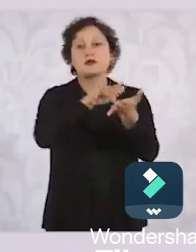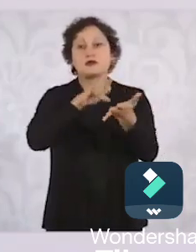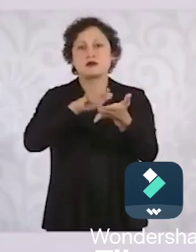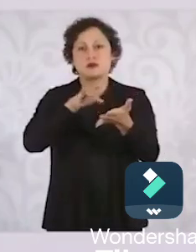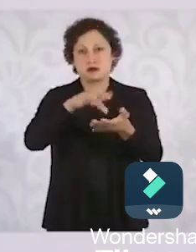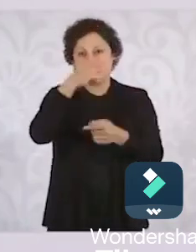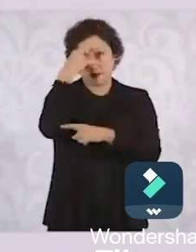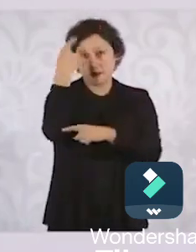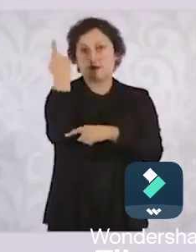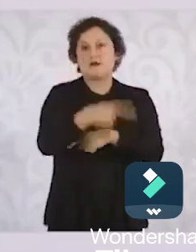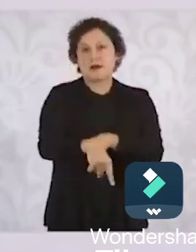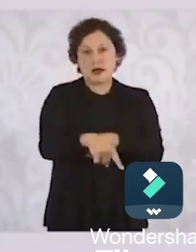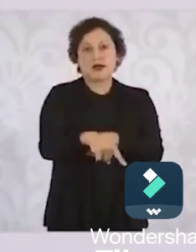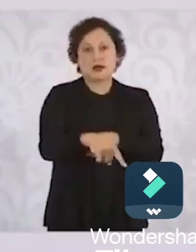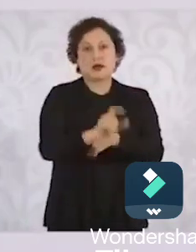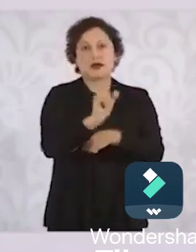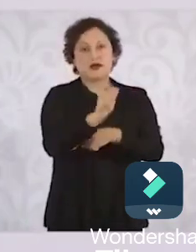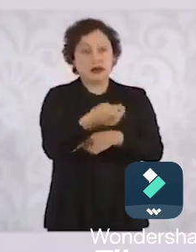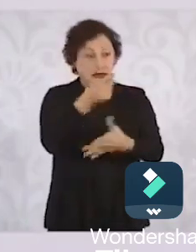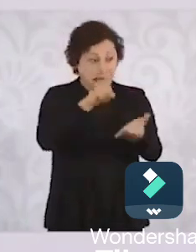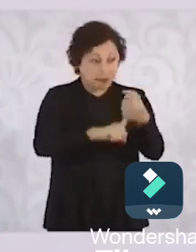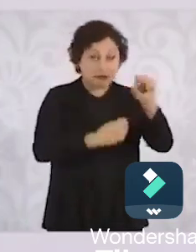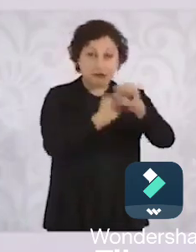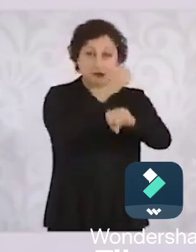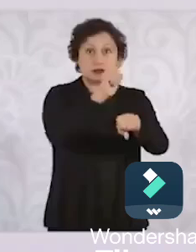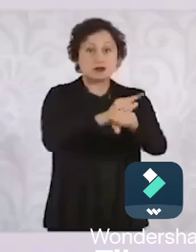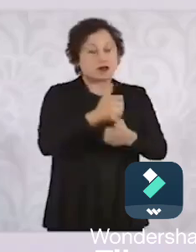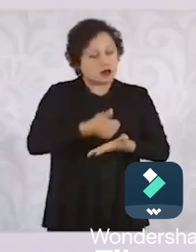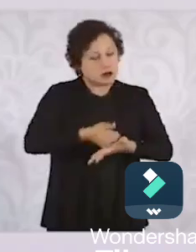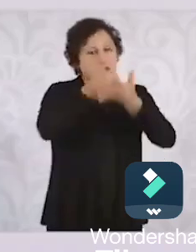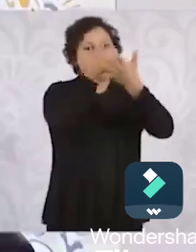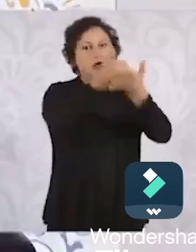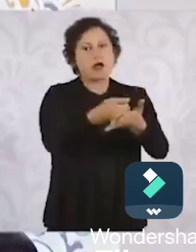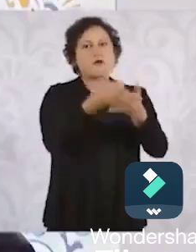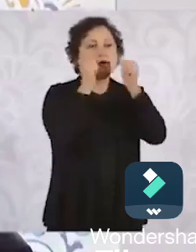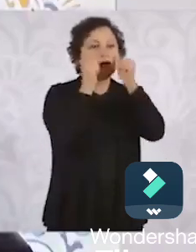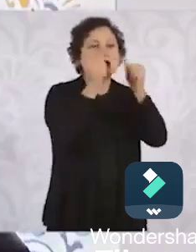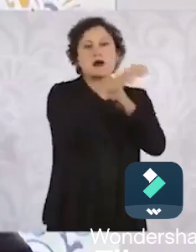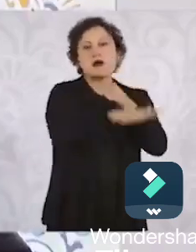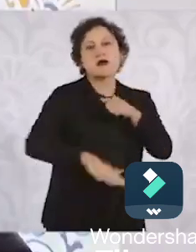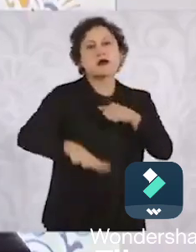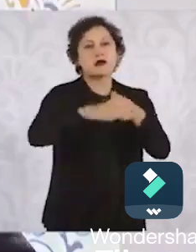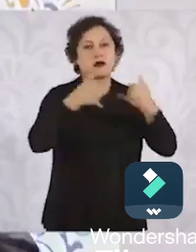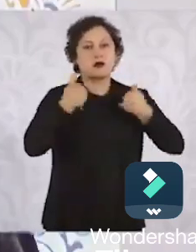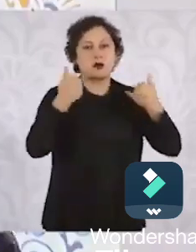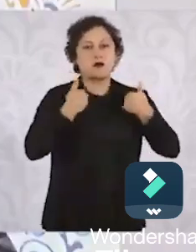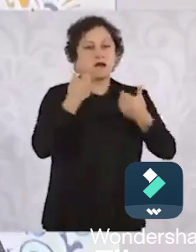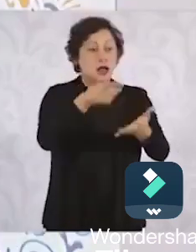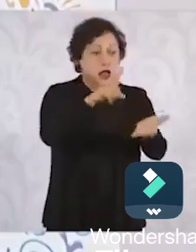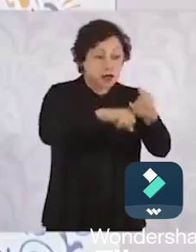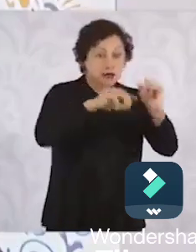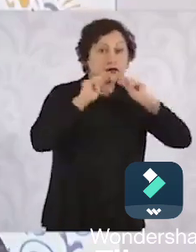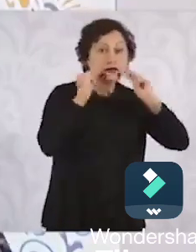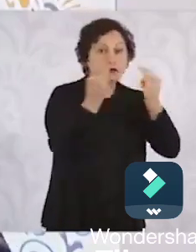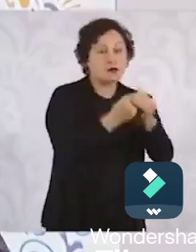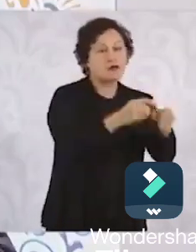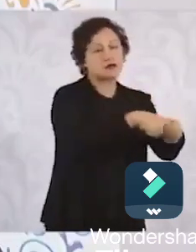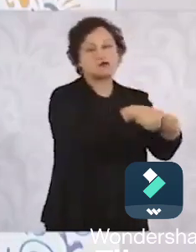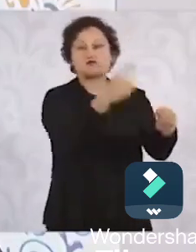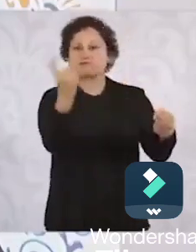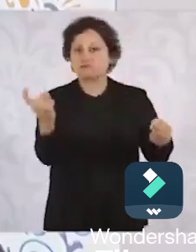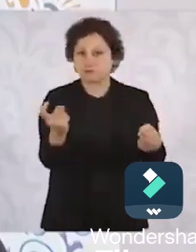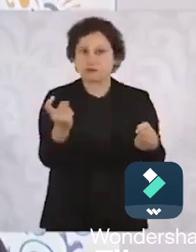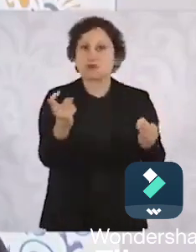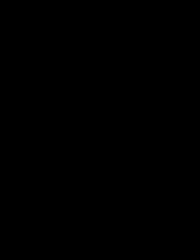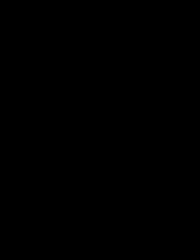ampliar las capacidades para rescatar a las y a los jóvenes de grupos delincuenciales o de la violencia o de